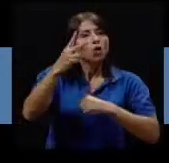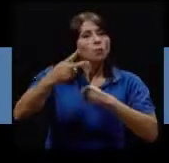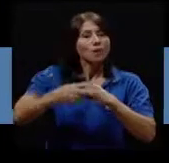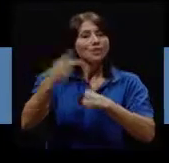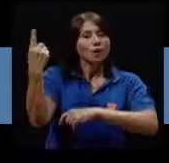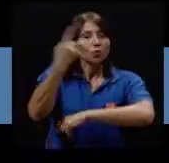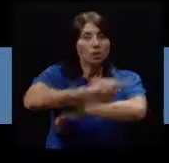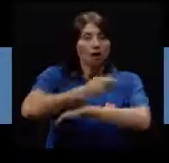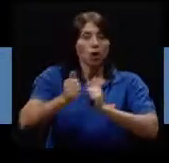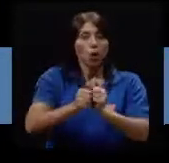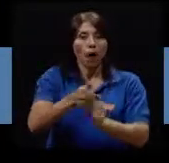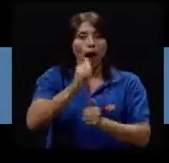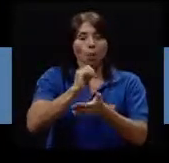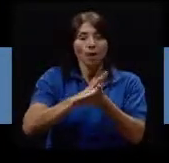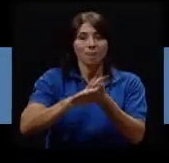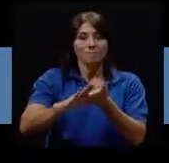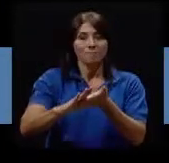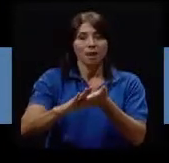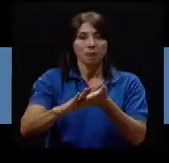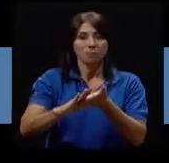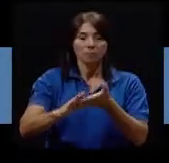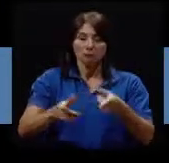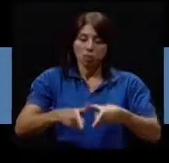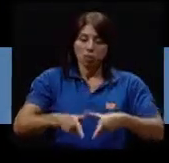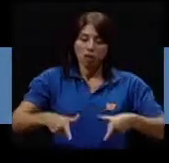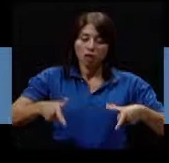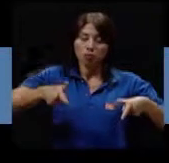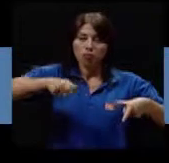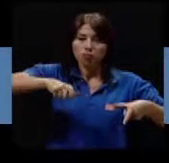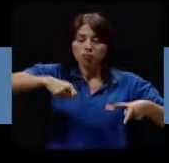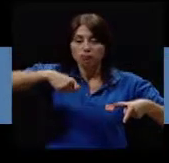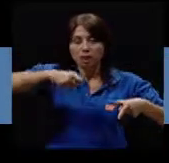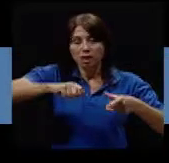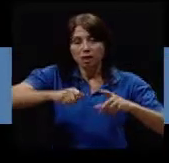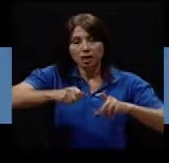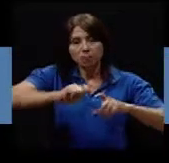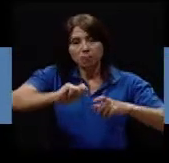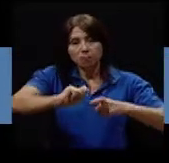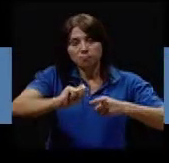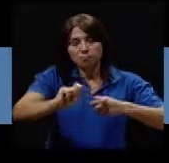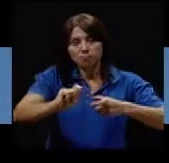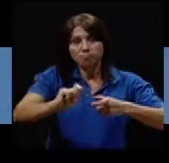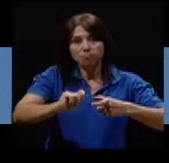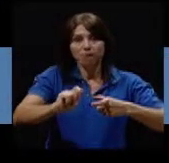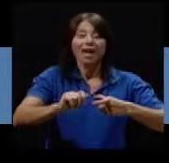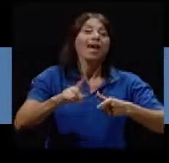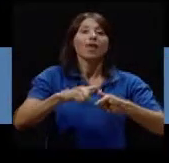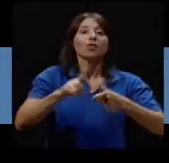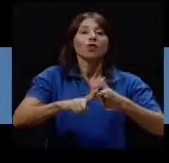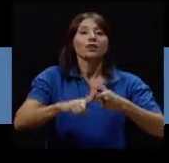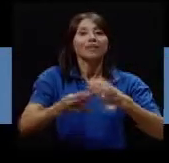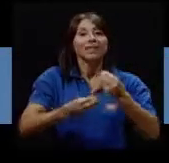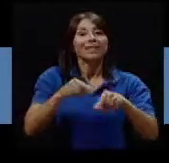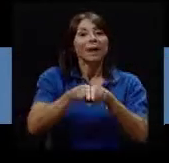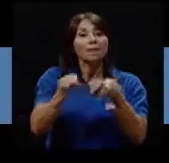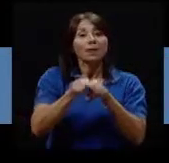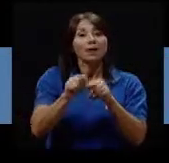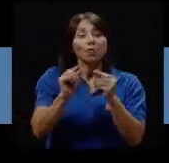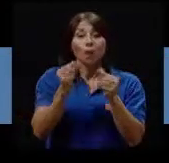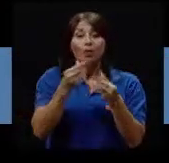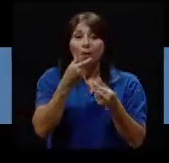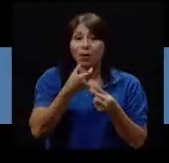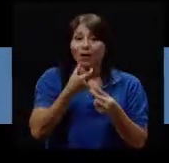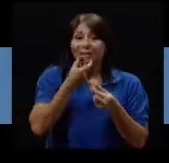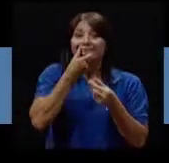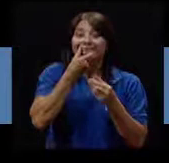menos Dos veces al día Con agua limpia En un lavatorio Fuertemente Y específicamente Sobre la parte interna De